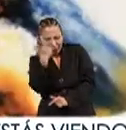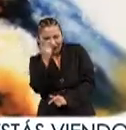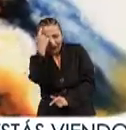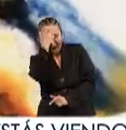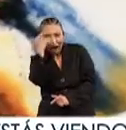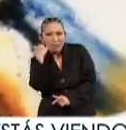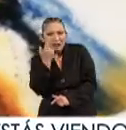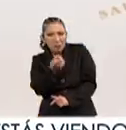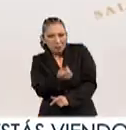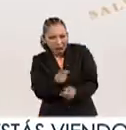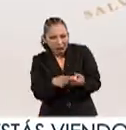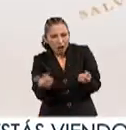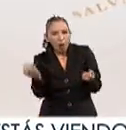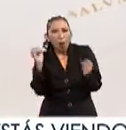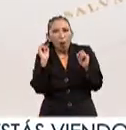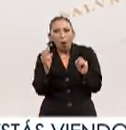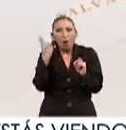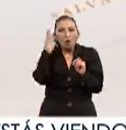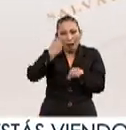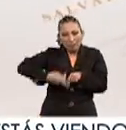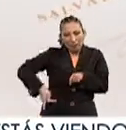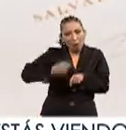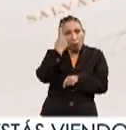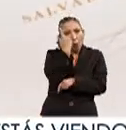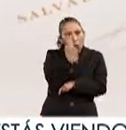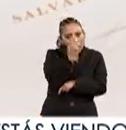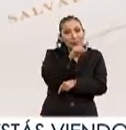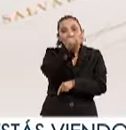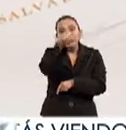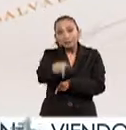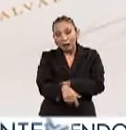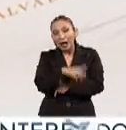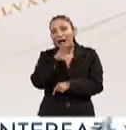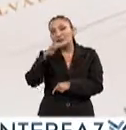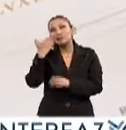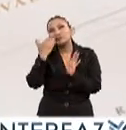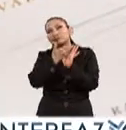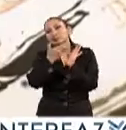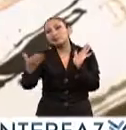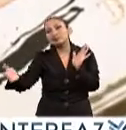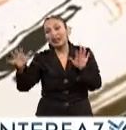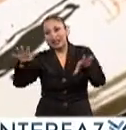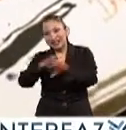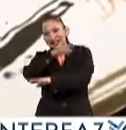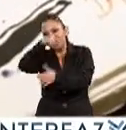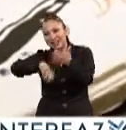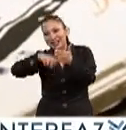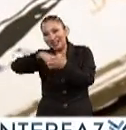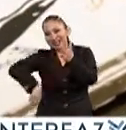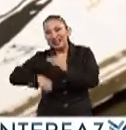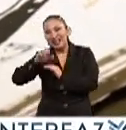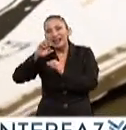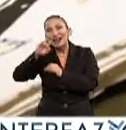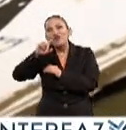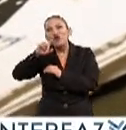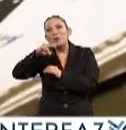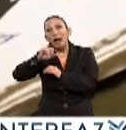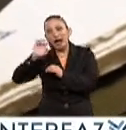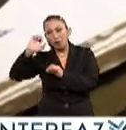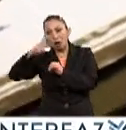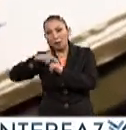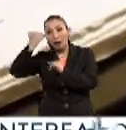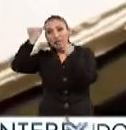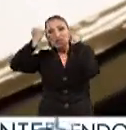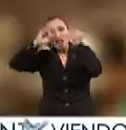cabezas de perro o con una sola pierna. Posteriormente, en la época de la reforma en Europa, la idea de